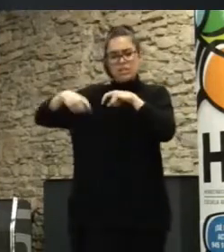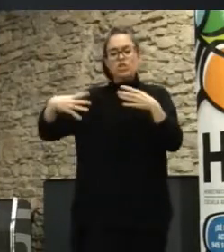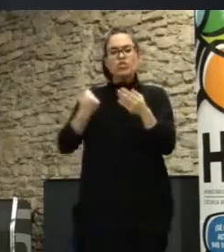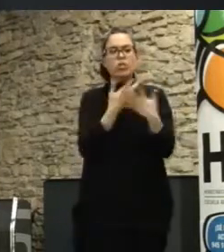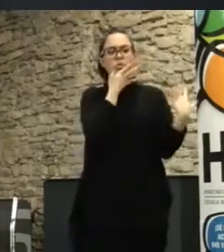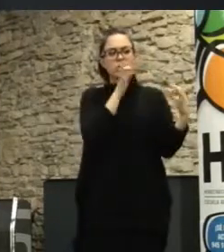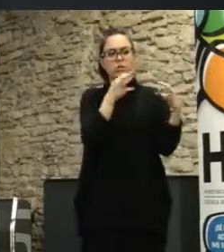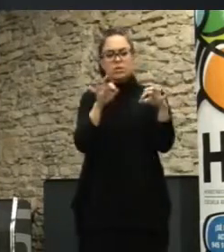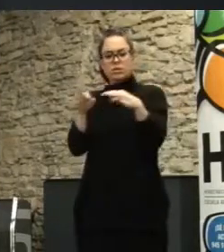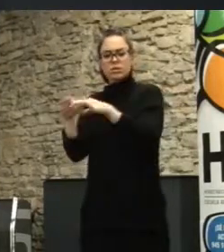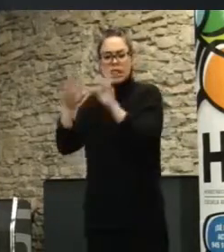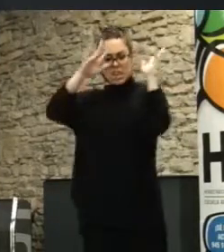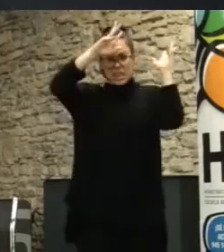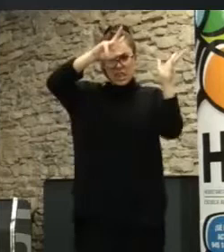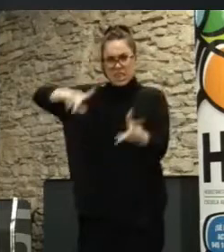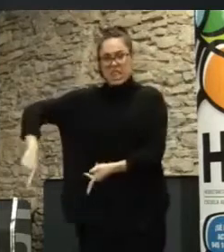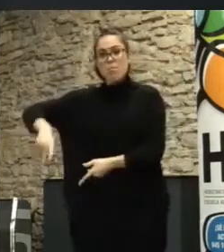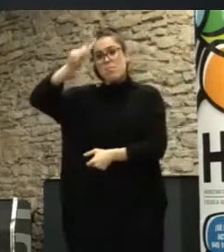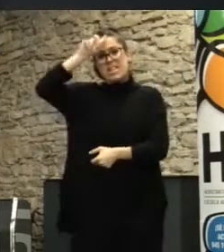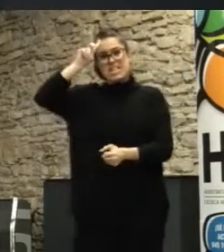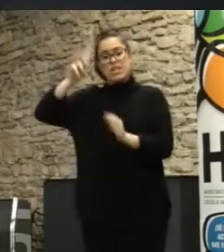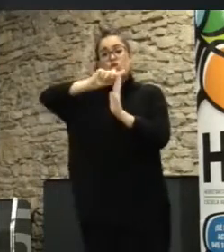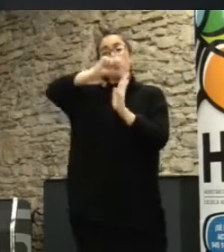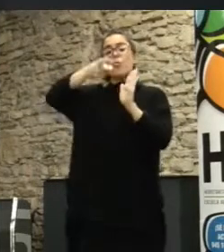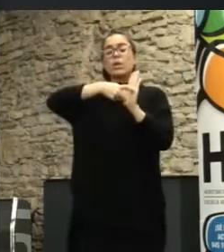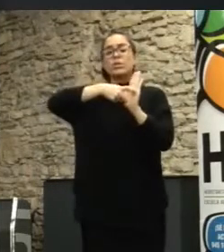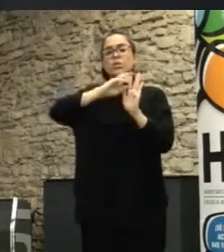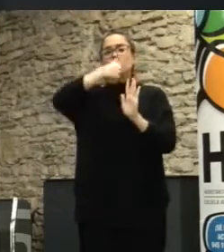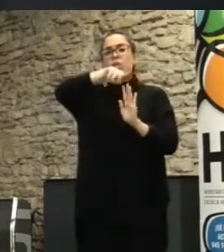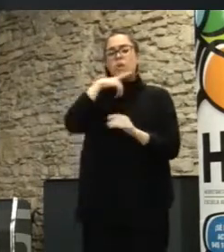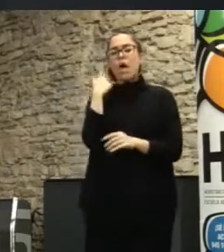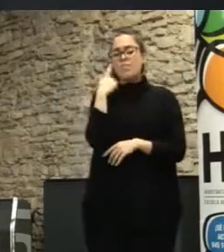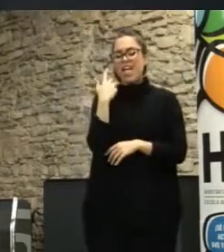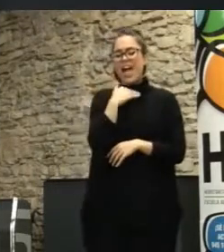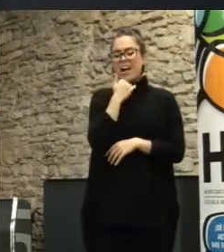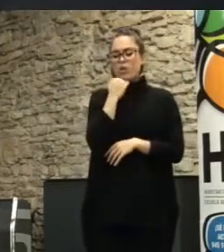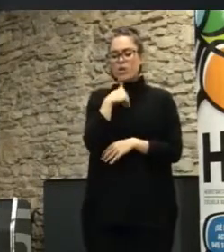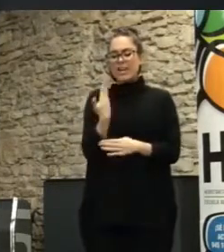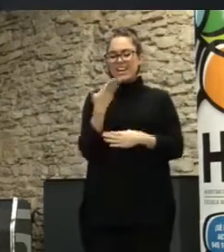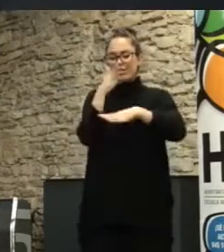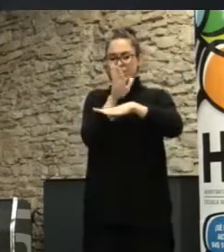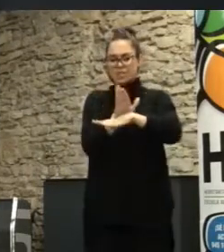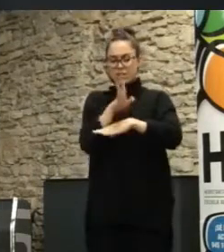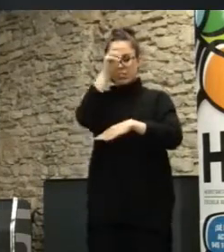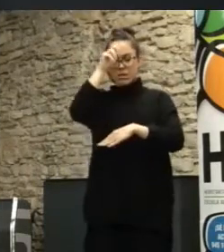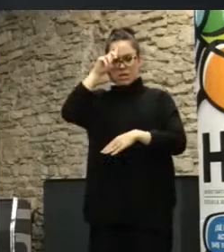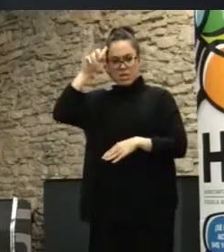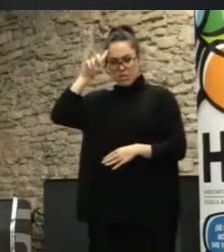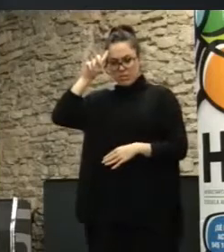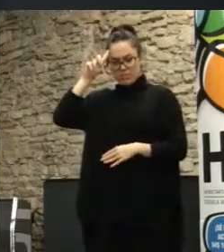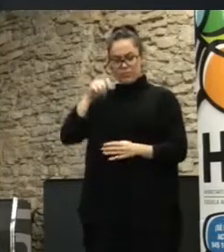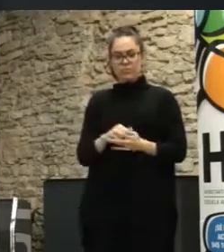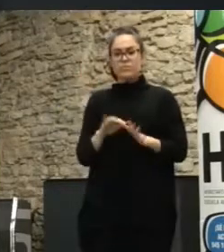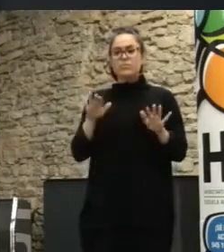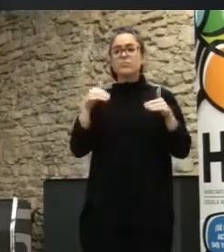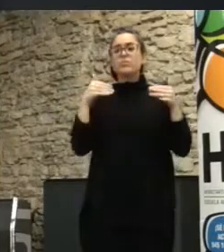o sea, el censo de Madrid tal cual se intentó convocar y buscar una muestra representativa para llenar en un día un encuentro presencial y